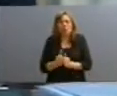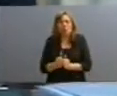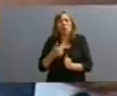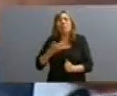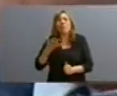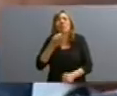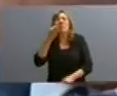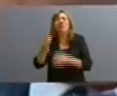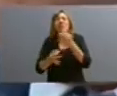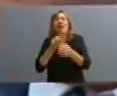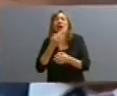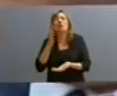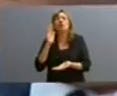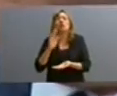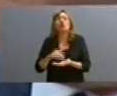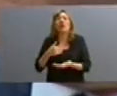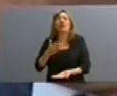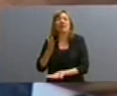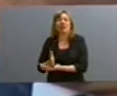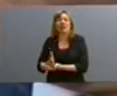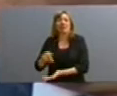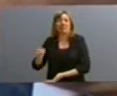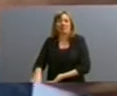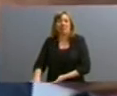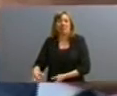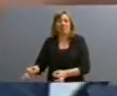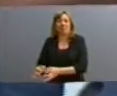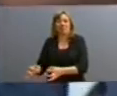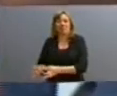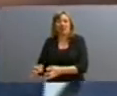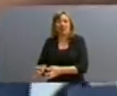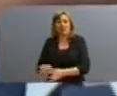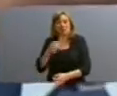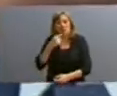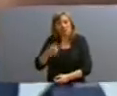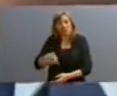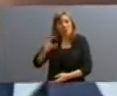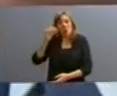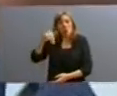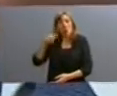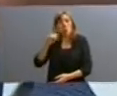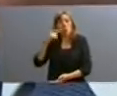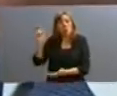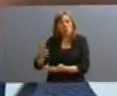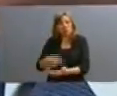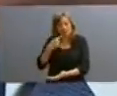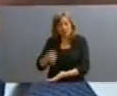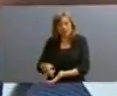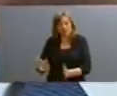Diálogo sobre la soberanía en las Islas Malvinas como indica la resolución de Naciones Unidas.